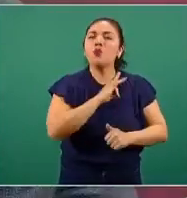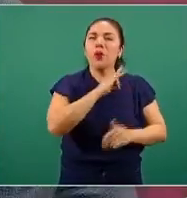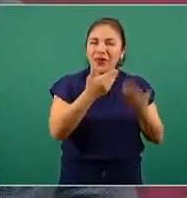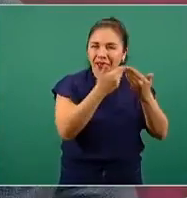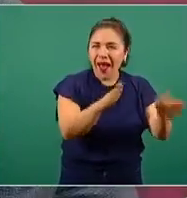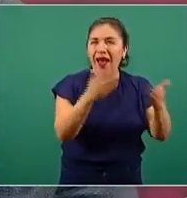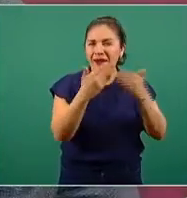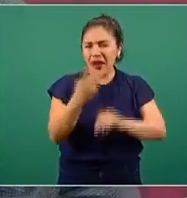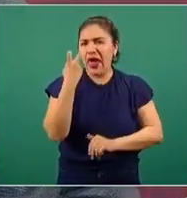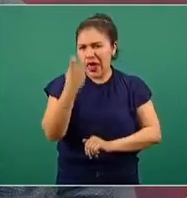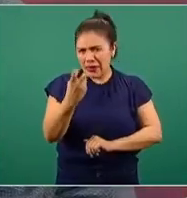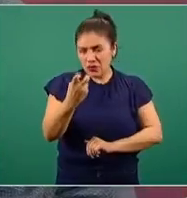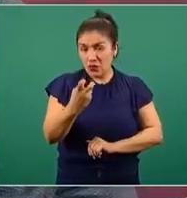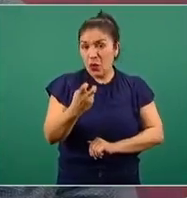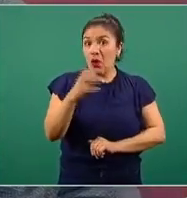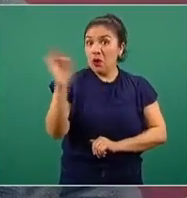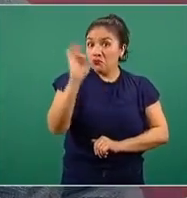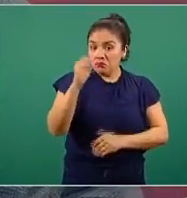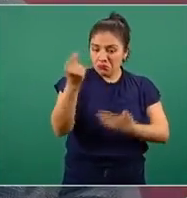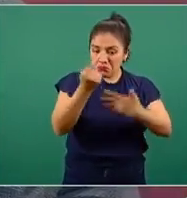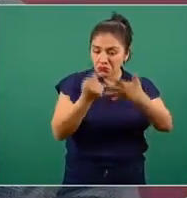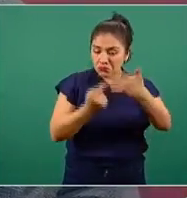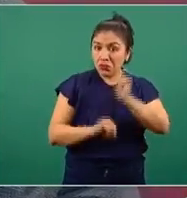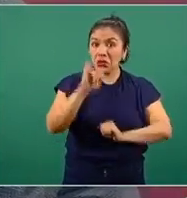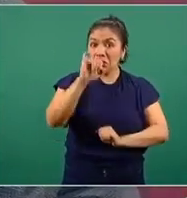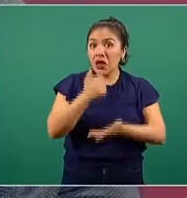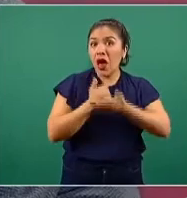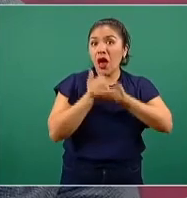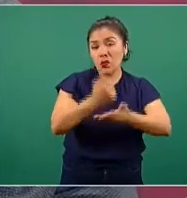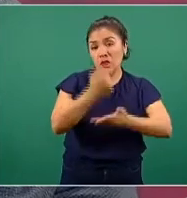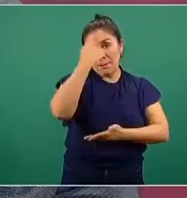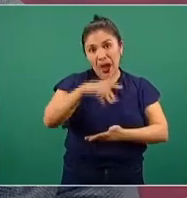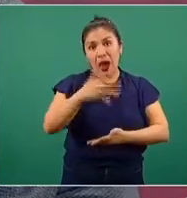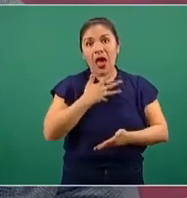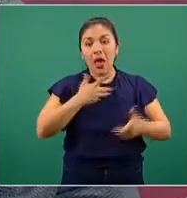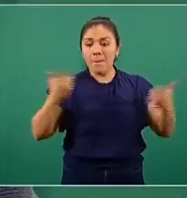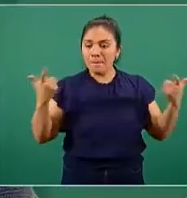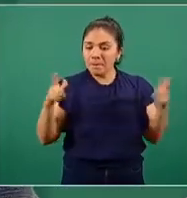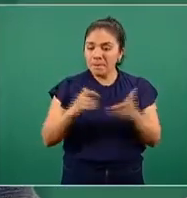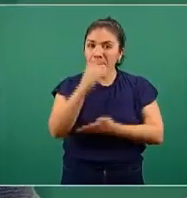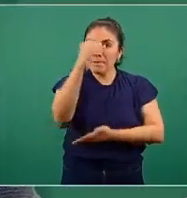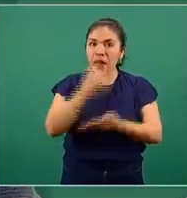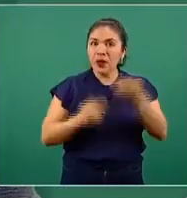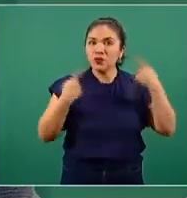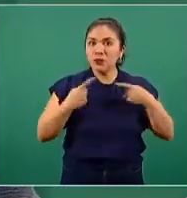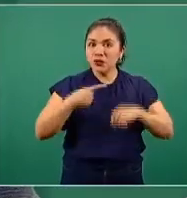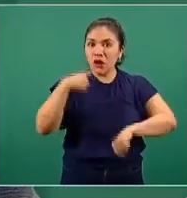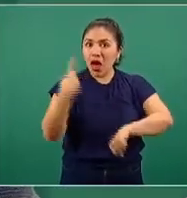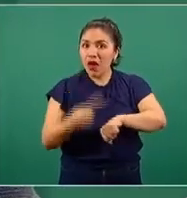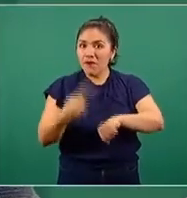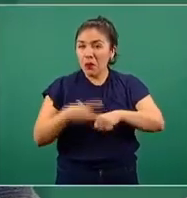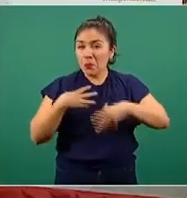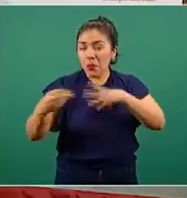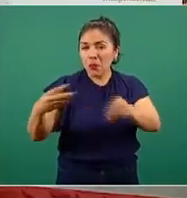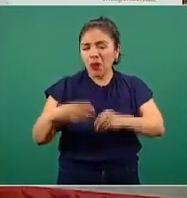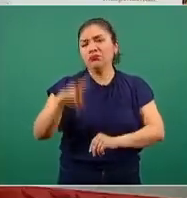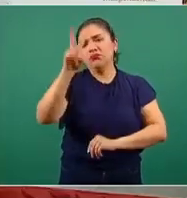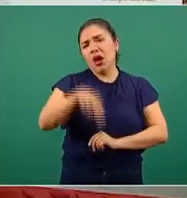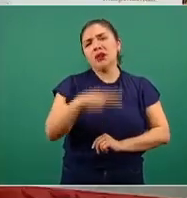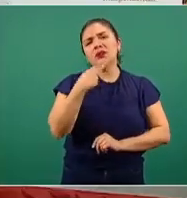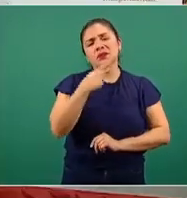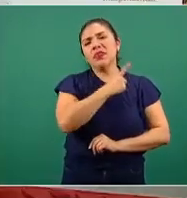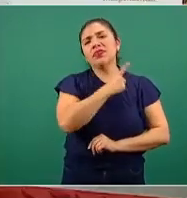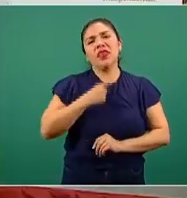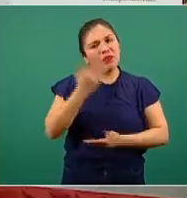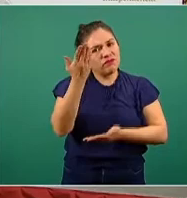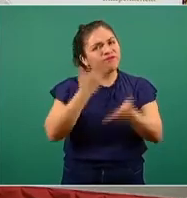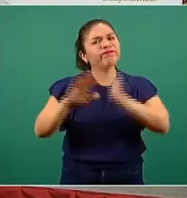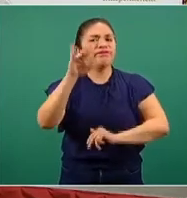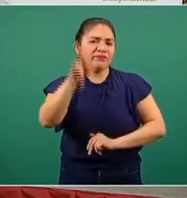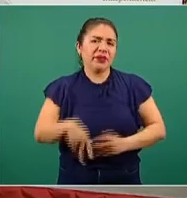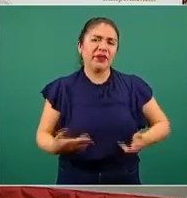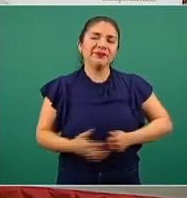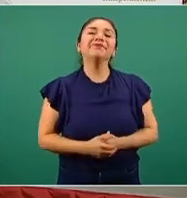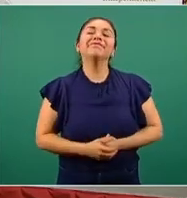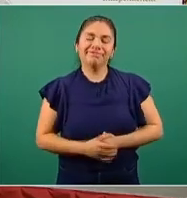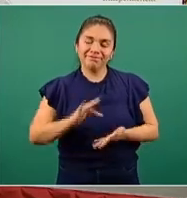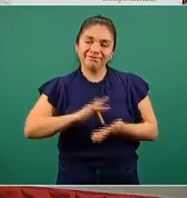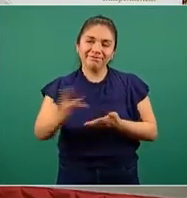gracias,